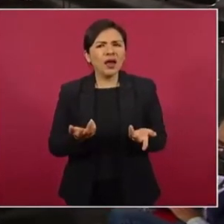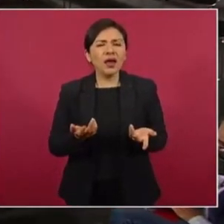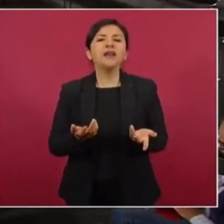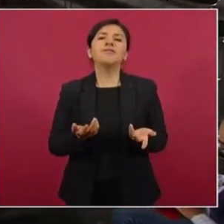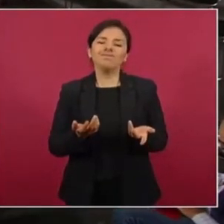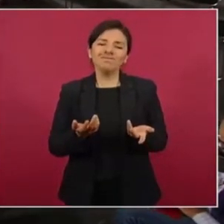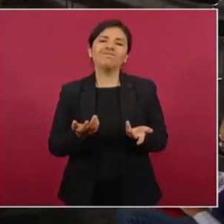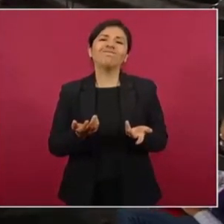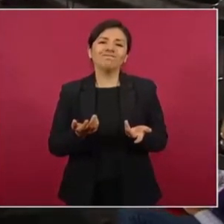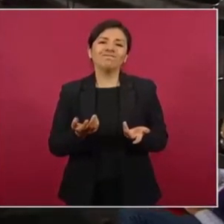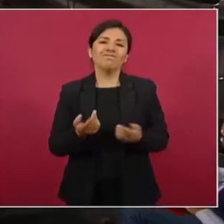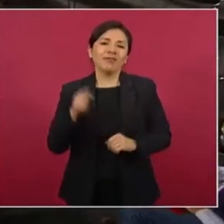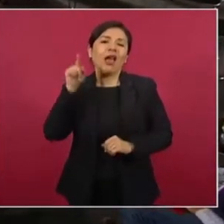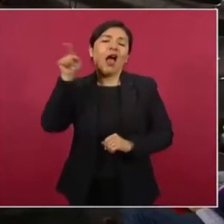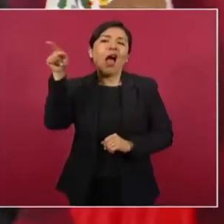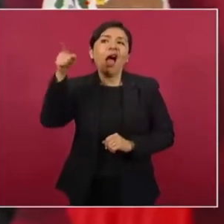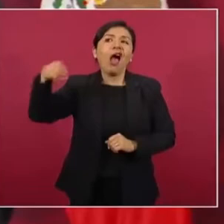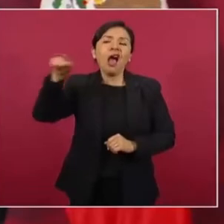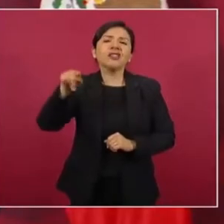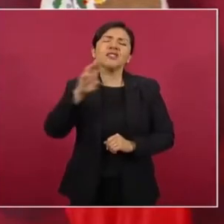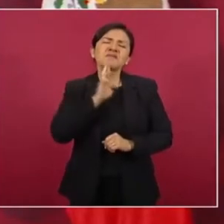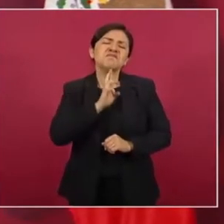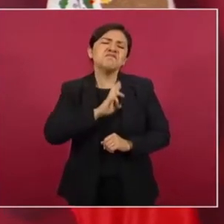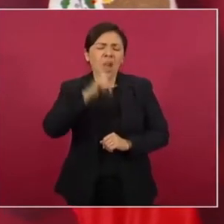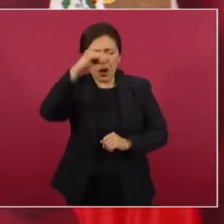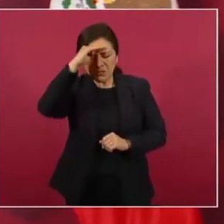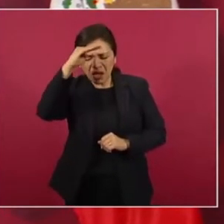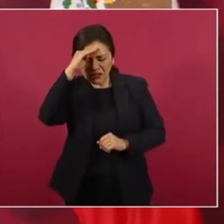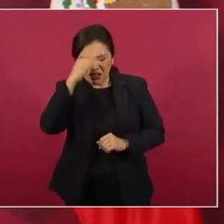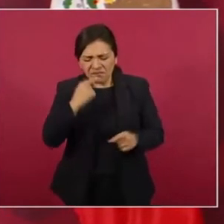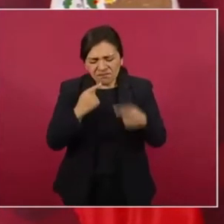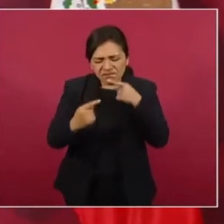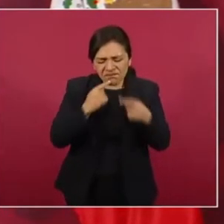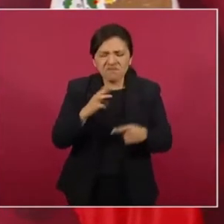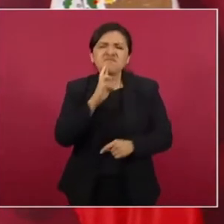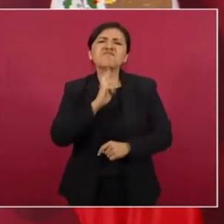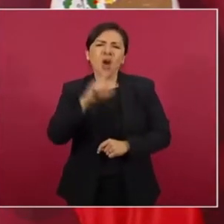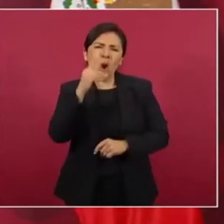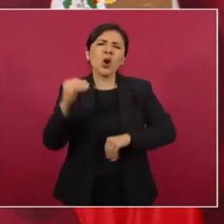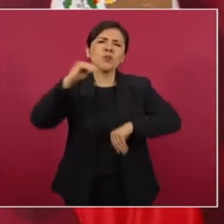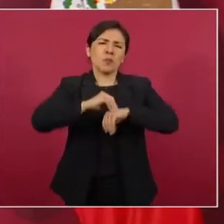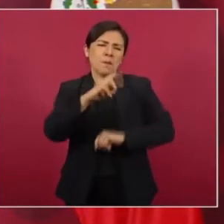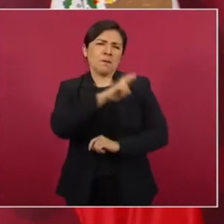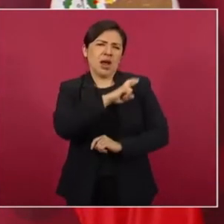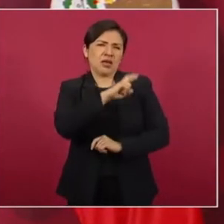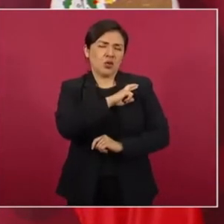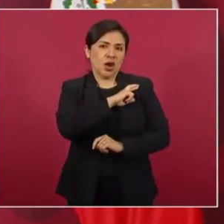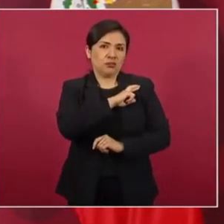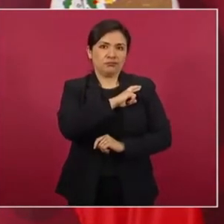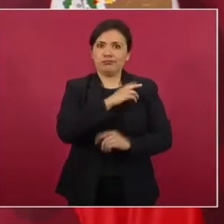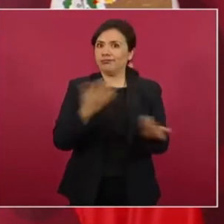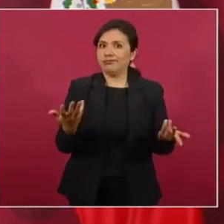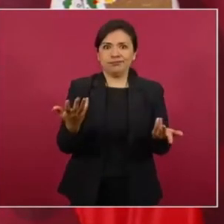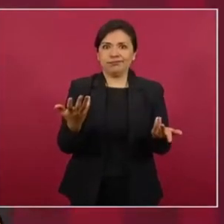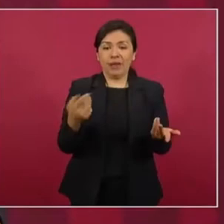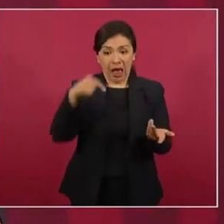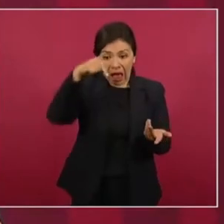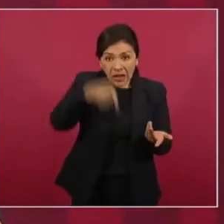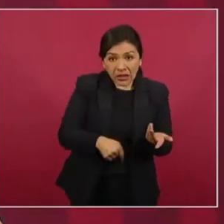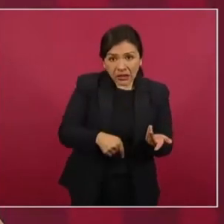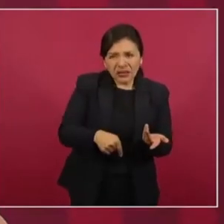ahí optaron por la privatización y nosotros, aunque se enojen